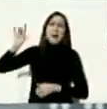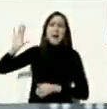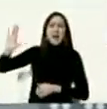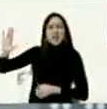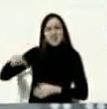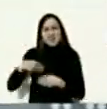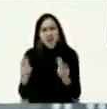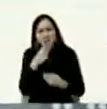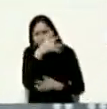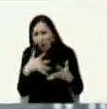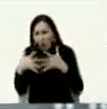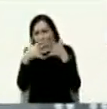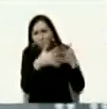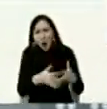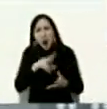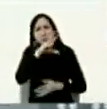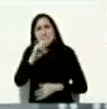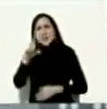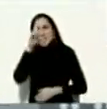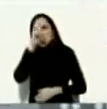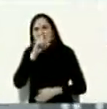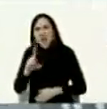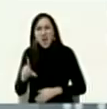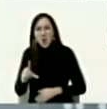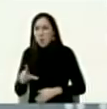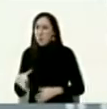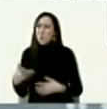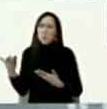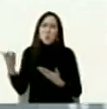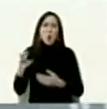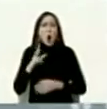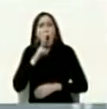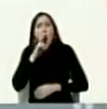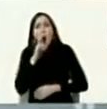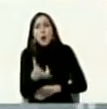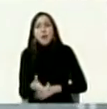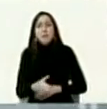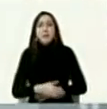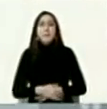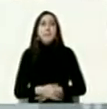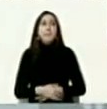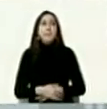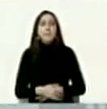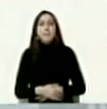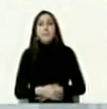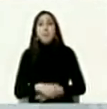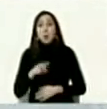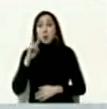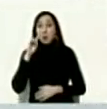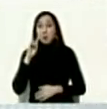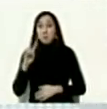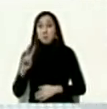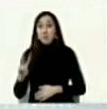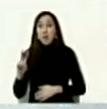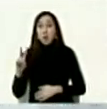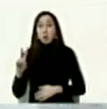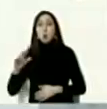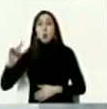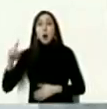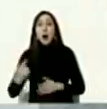que dejó Estados Unidos después de 20 años son patéticas ustedes vieron el aeropuerto lo han visto